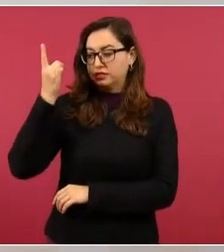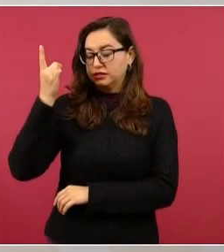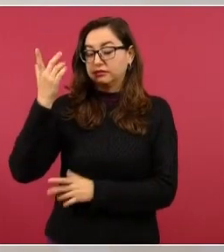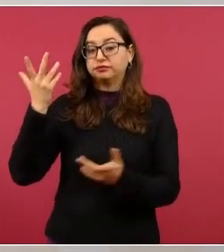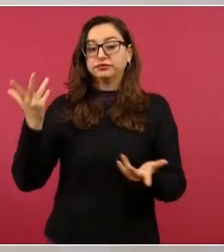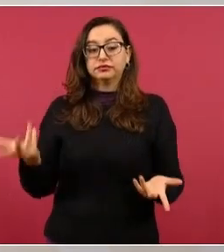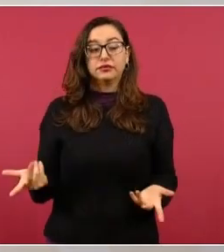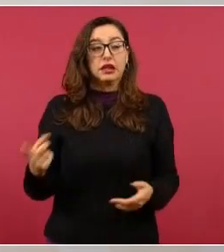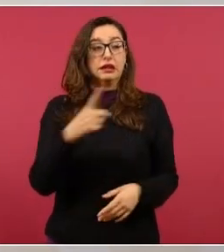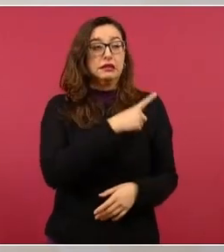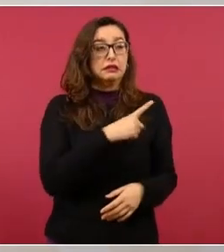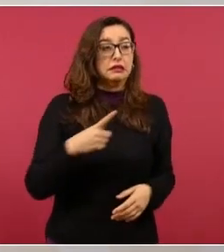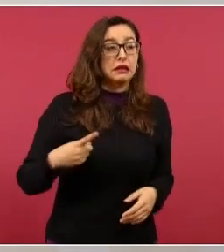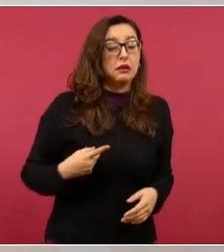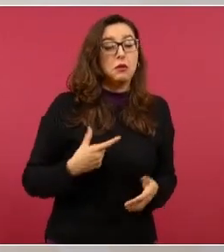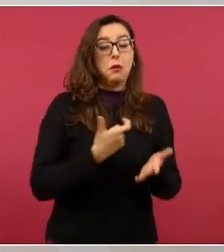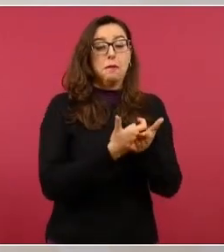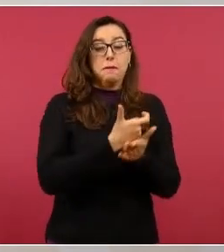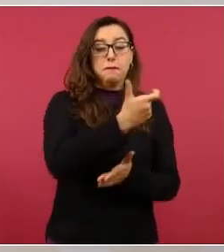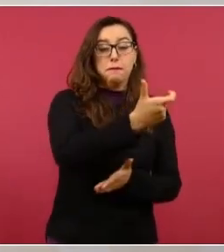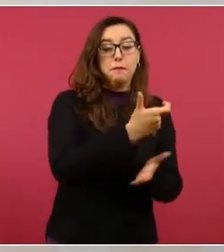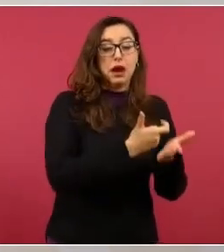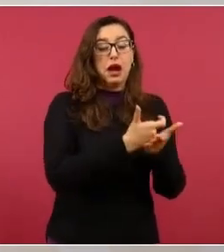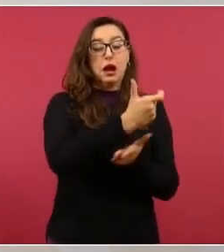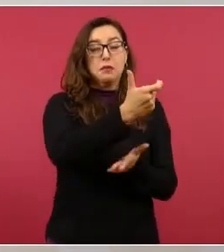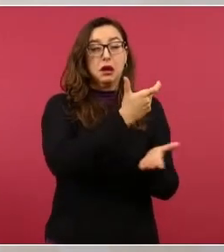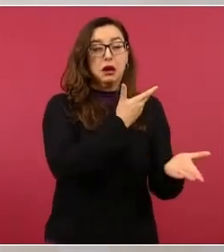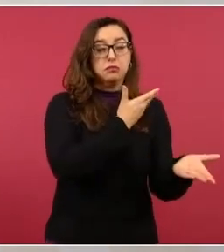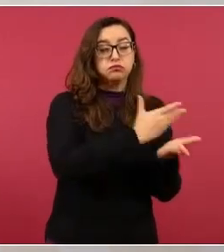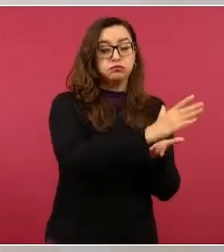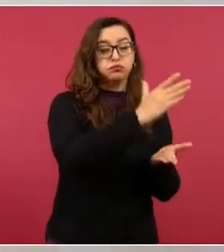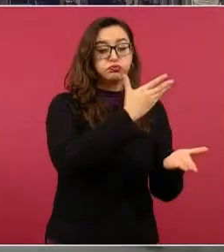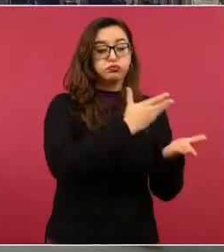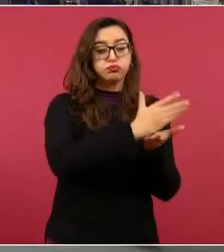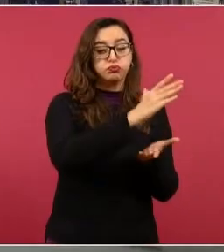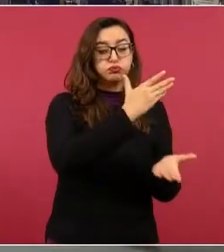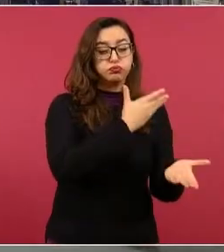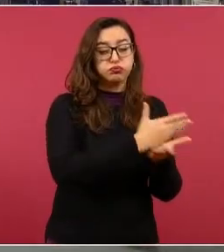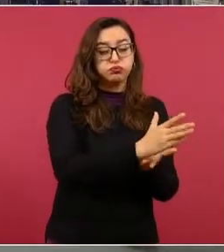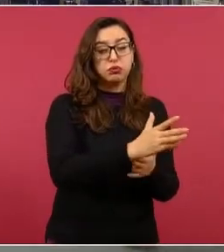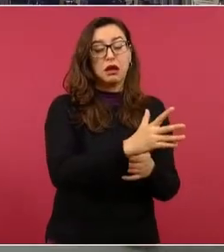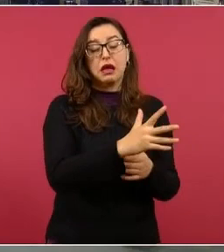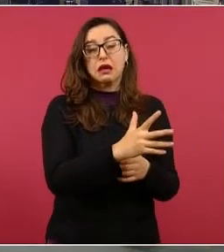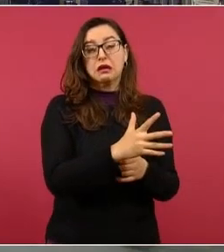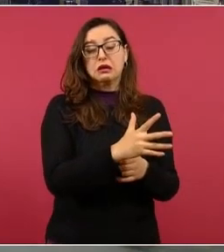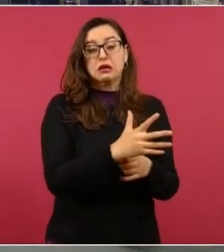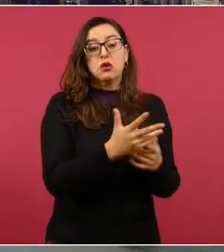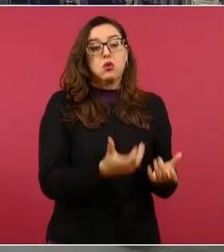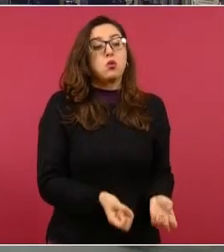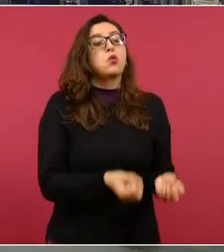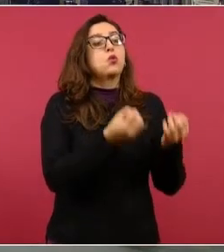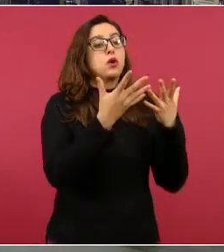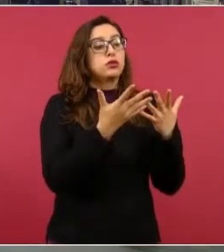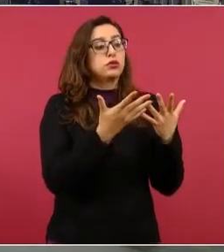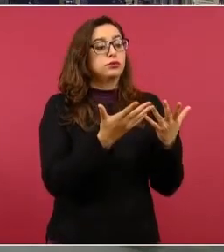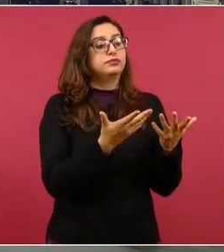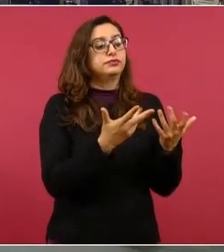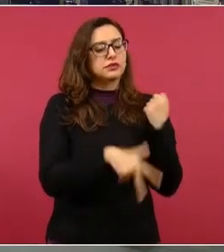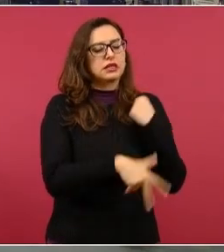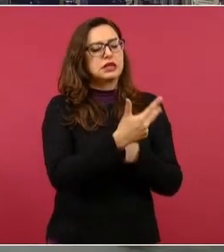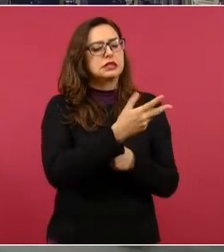en pesos son 13 billones 200 mil. ¿Cuánto es en dólares?